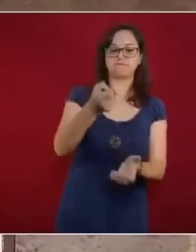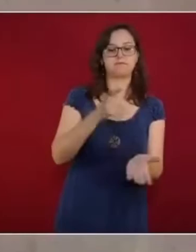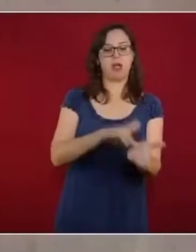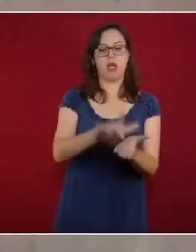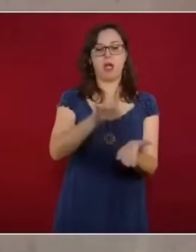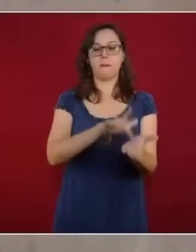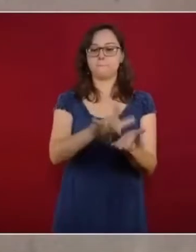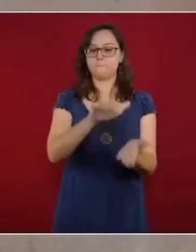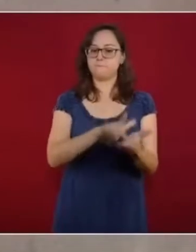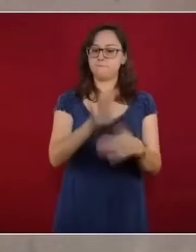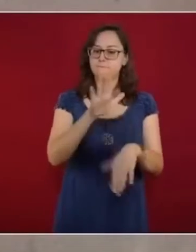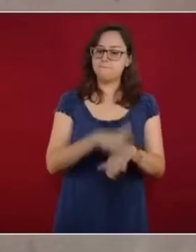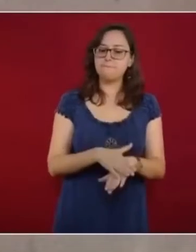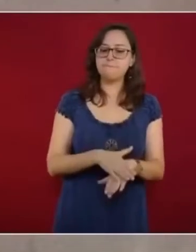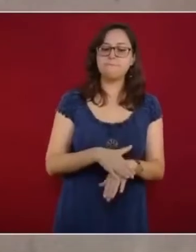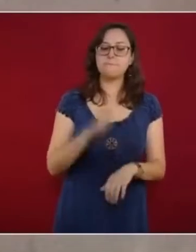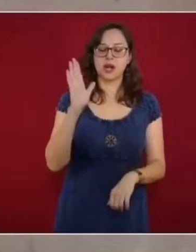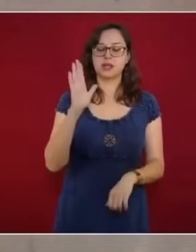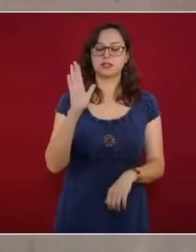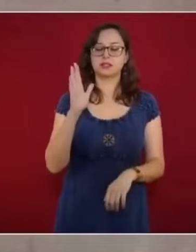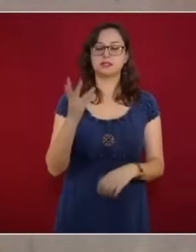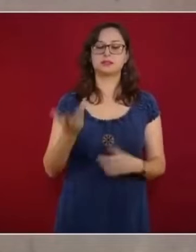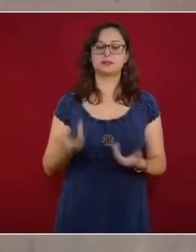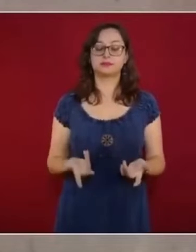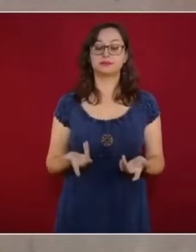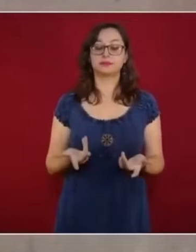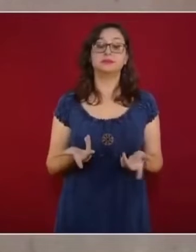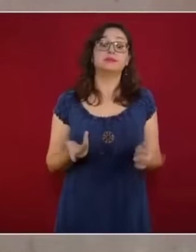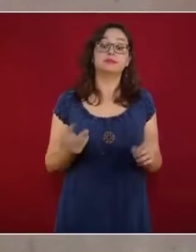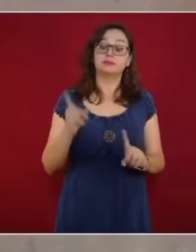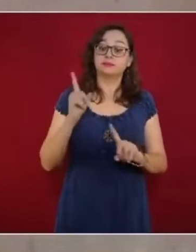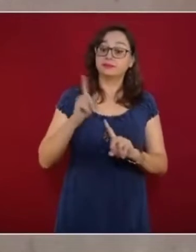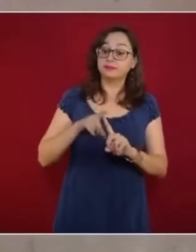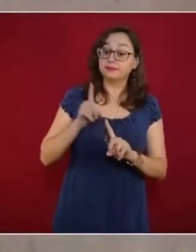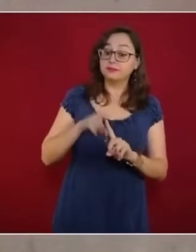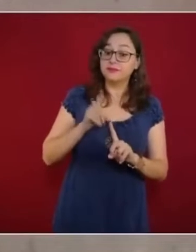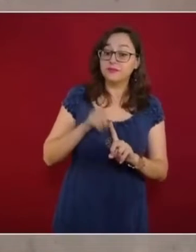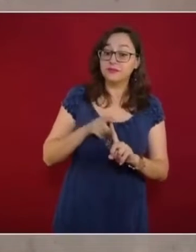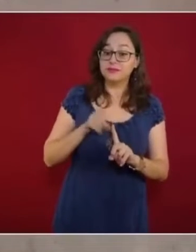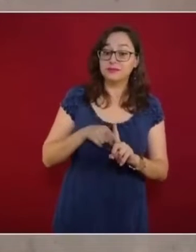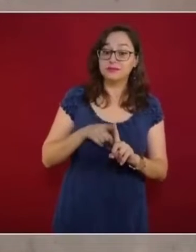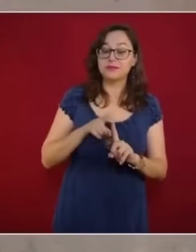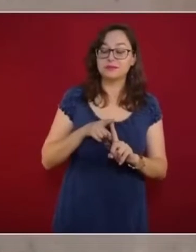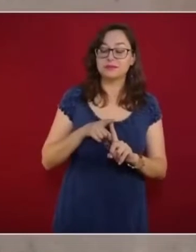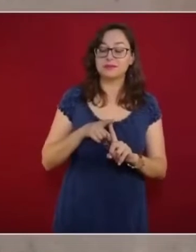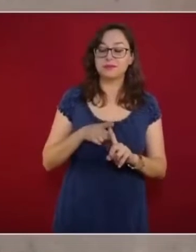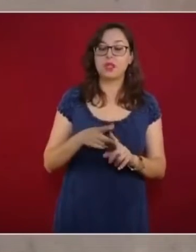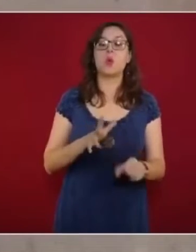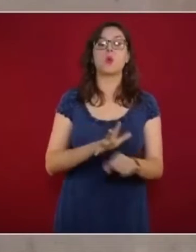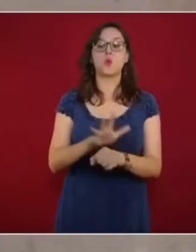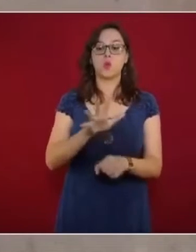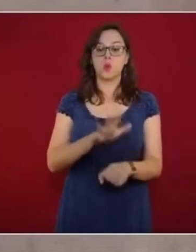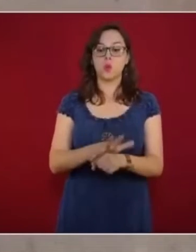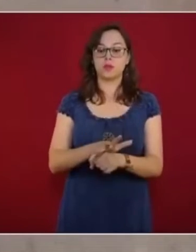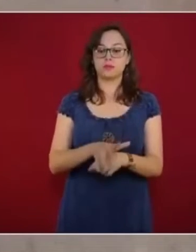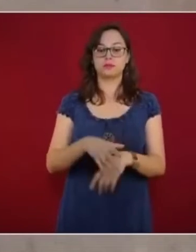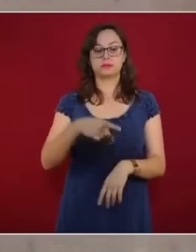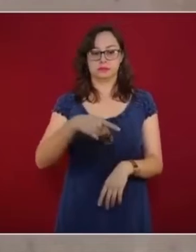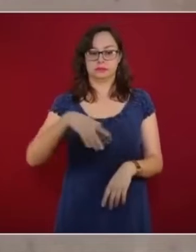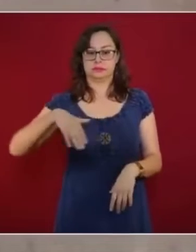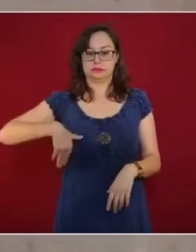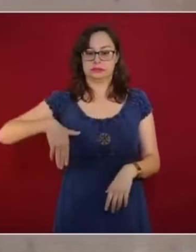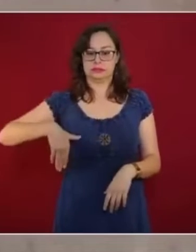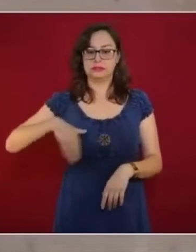hablando en términos educativos, nos queda de tarea lo que planteó aquí el